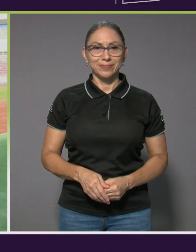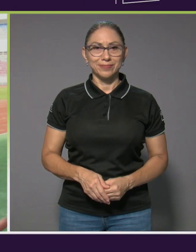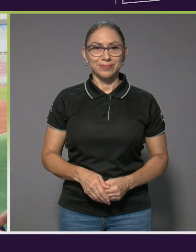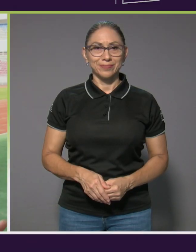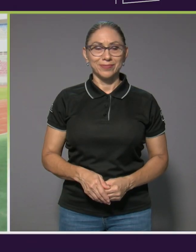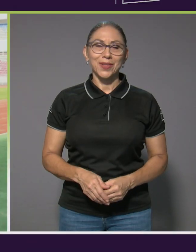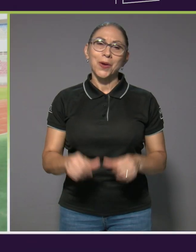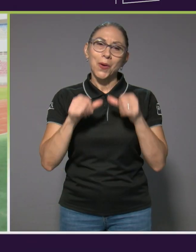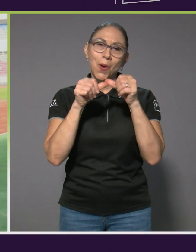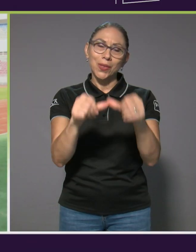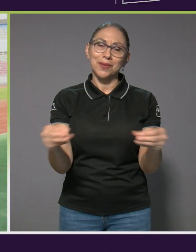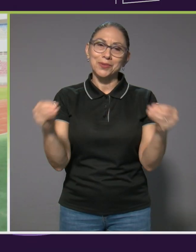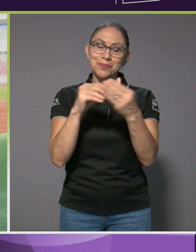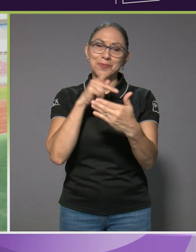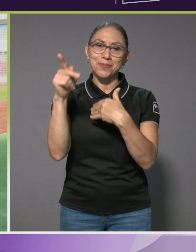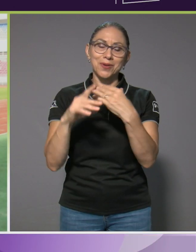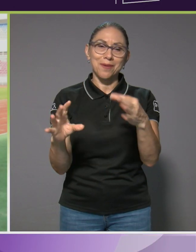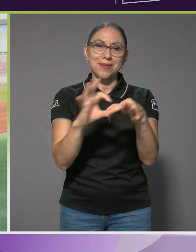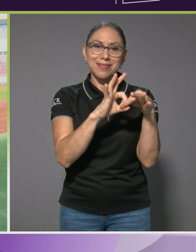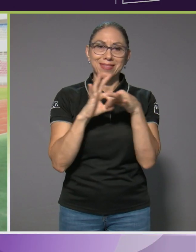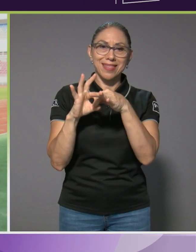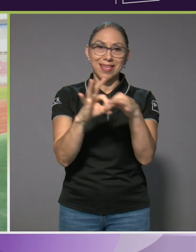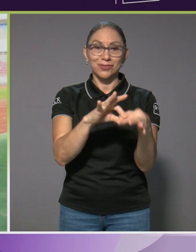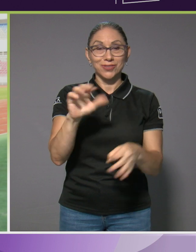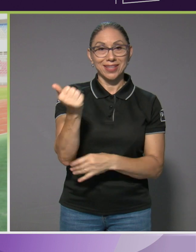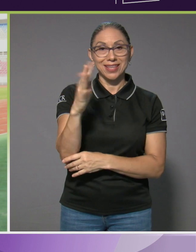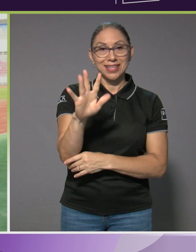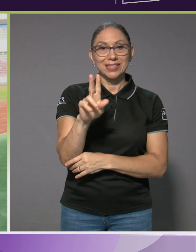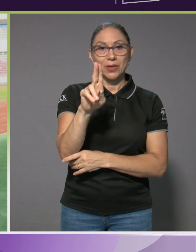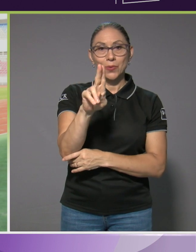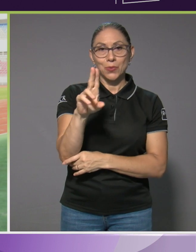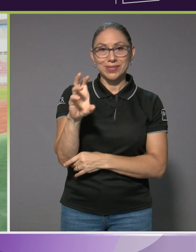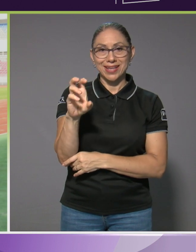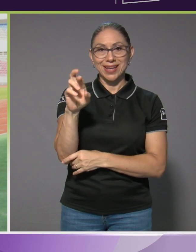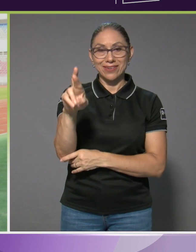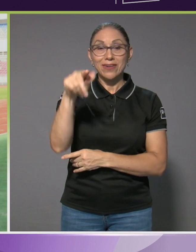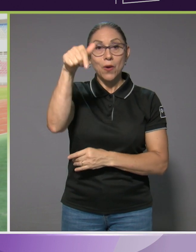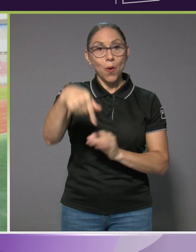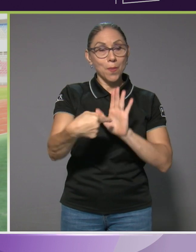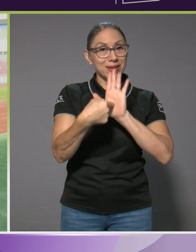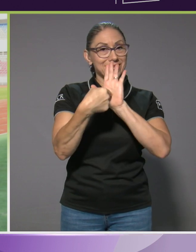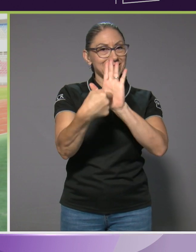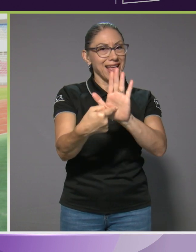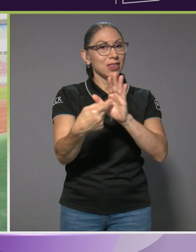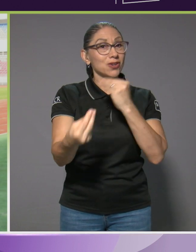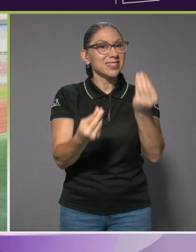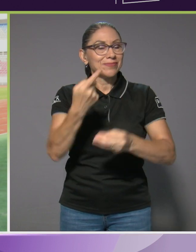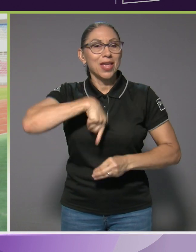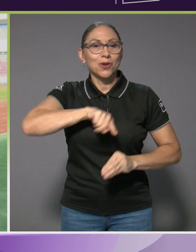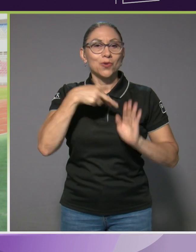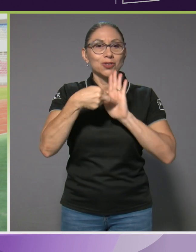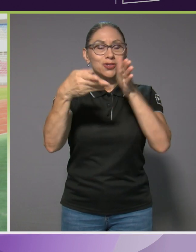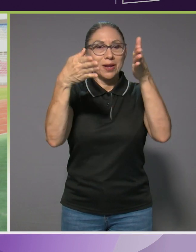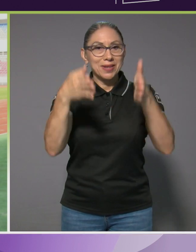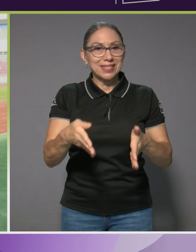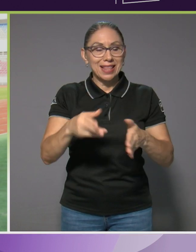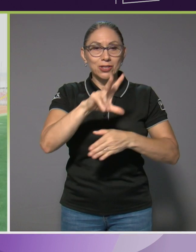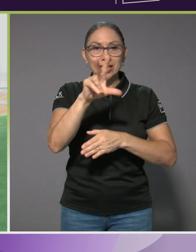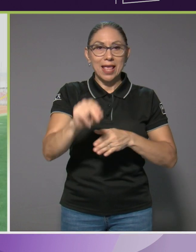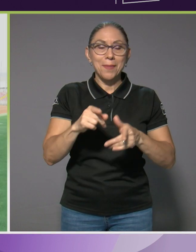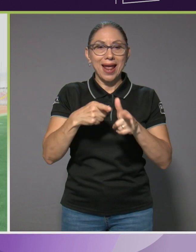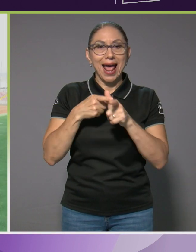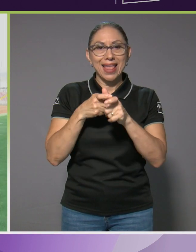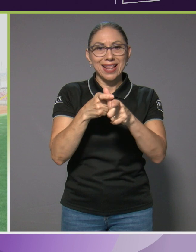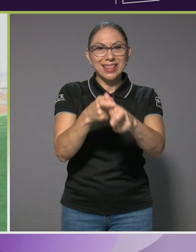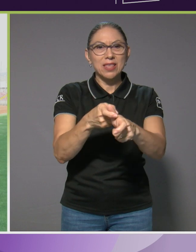Volvimos con más de Nexos, producción de 15 UCR. Hoy estamos presentándole el camino de nuestros representantes en paraatletismo